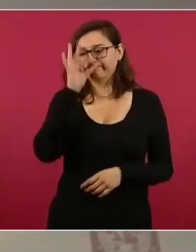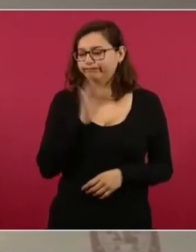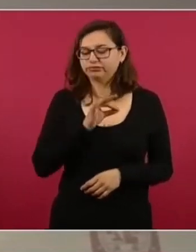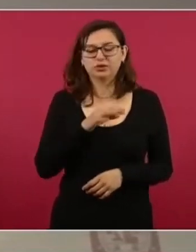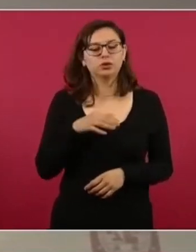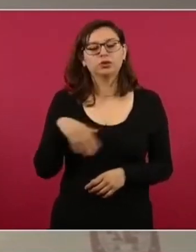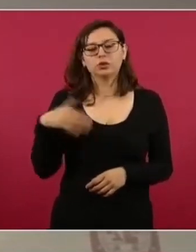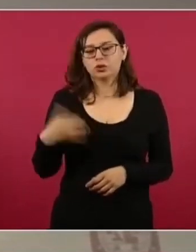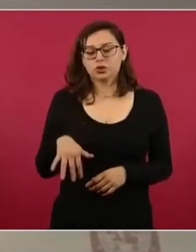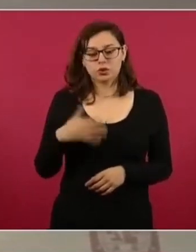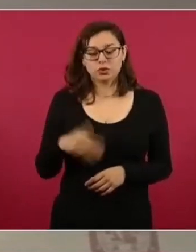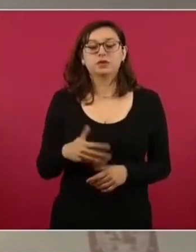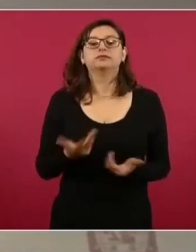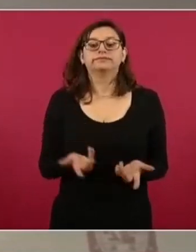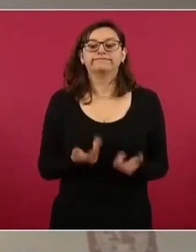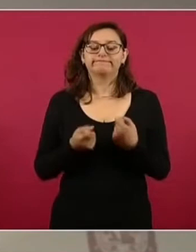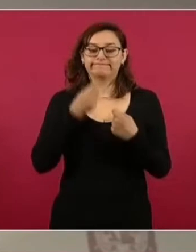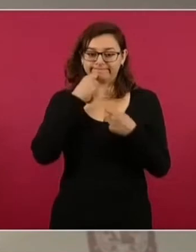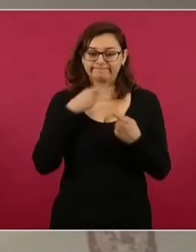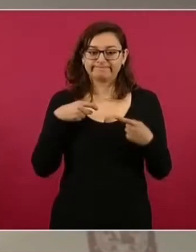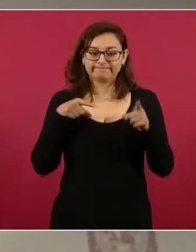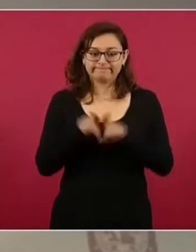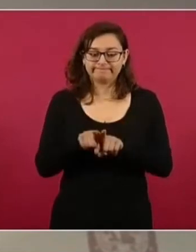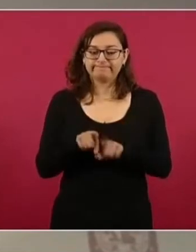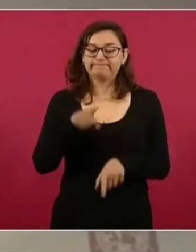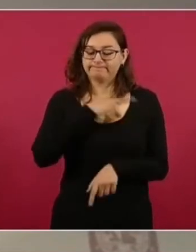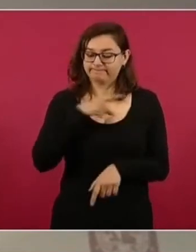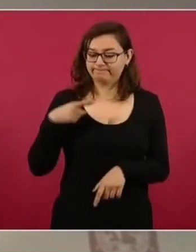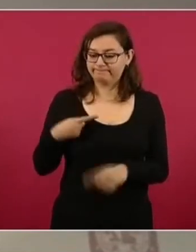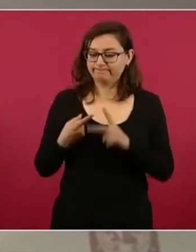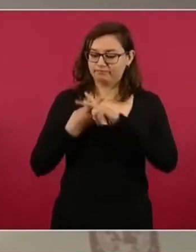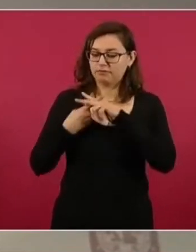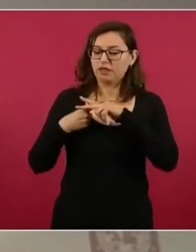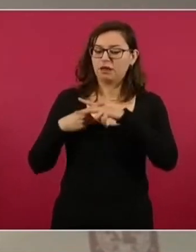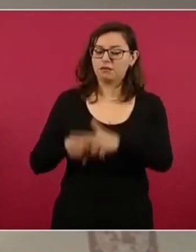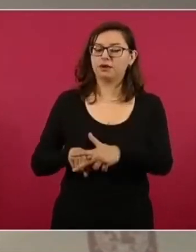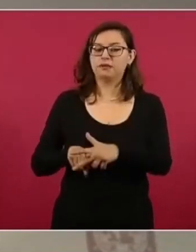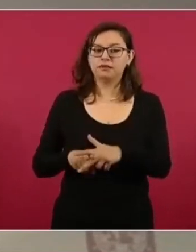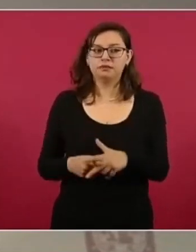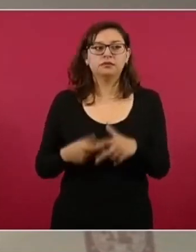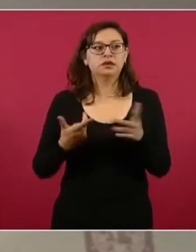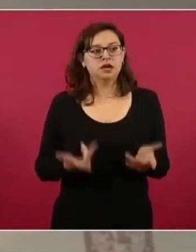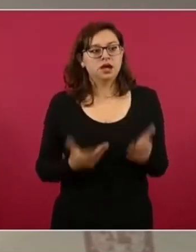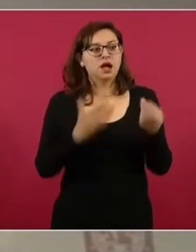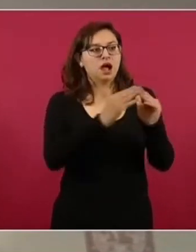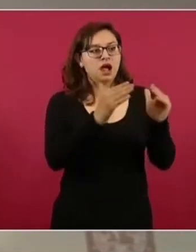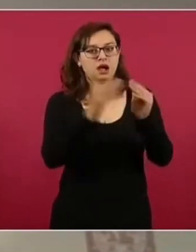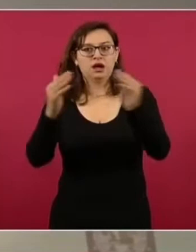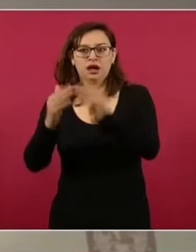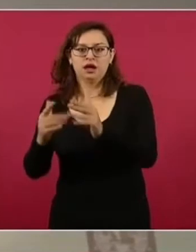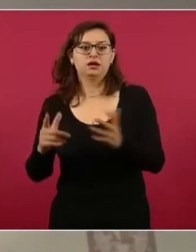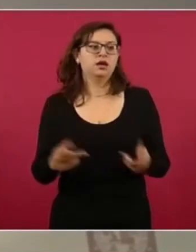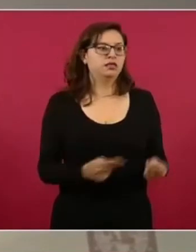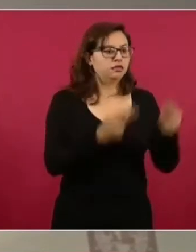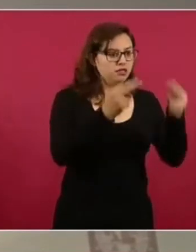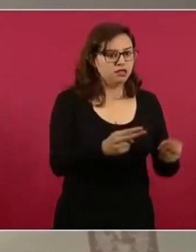estarán llevándose a cabo las brigadas para que ya sea comercio por comercio o casa por casa se pueda hacer